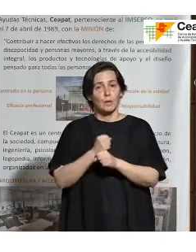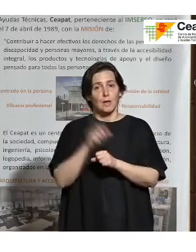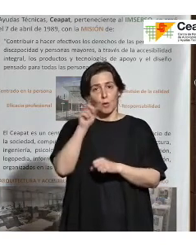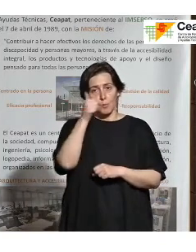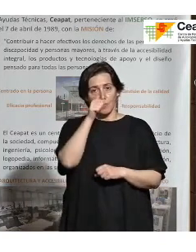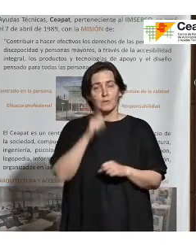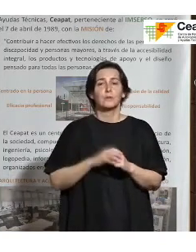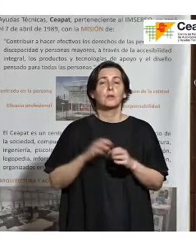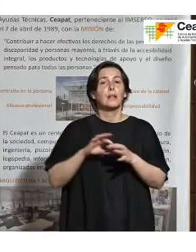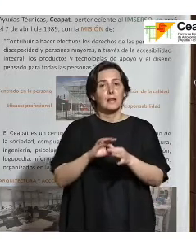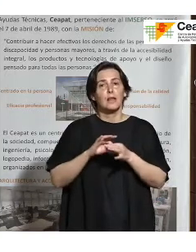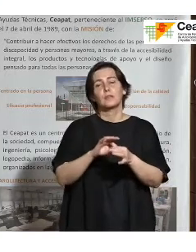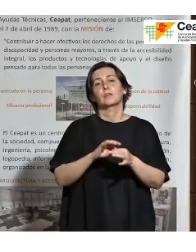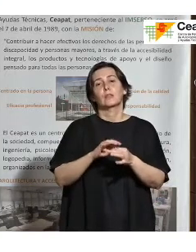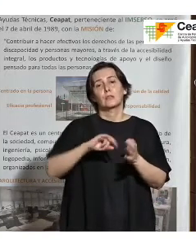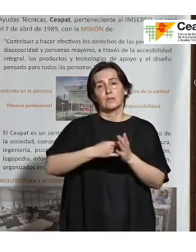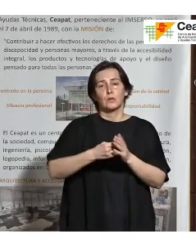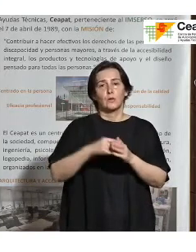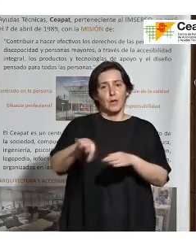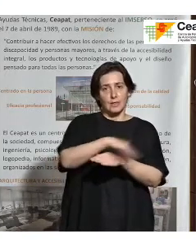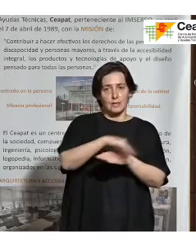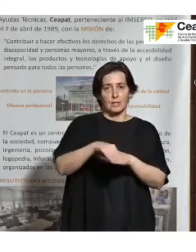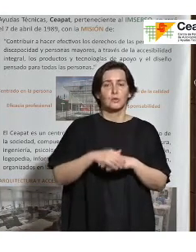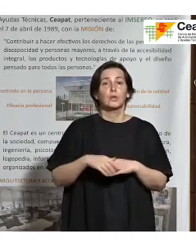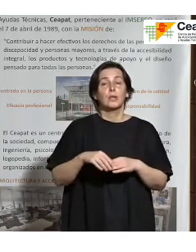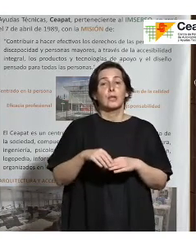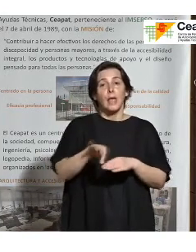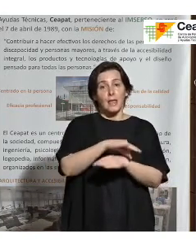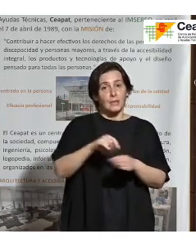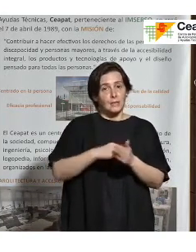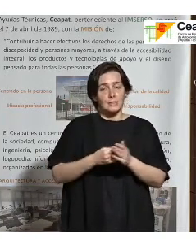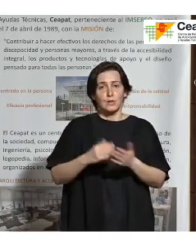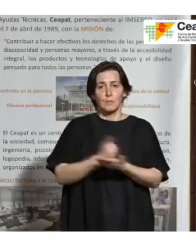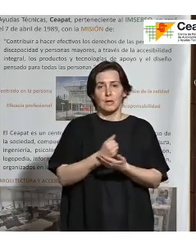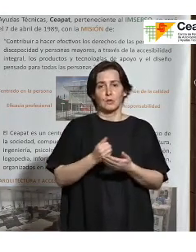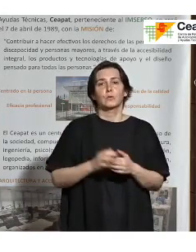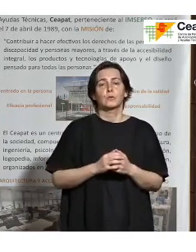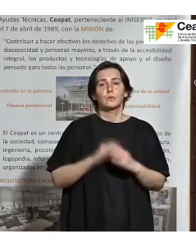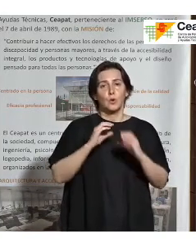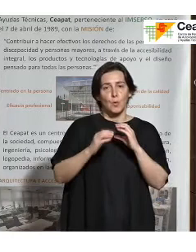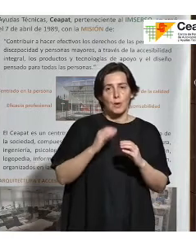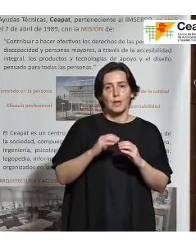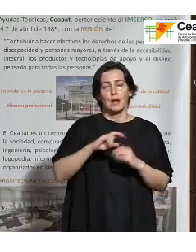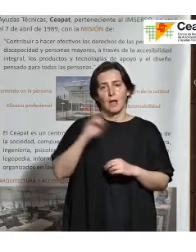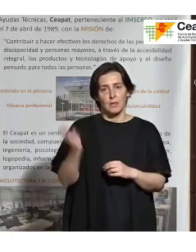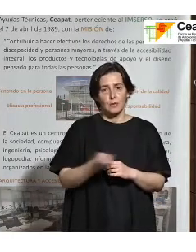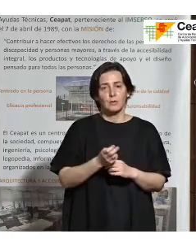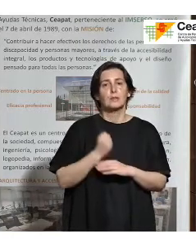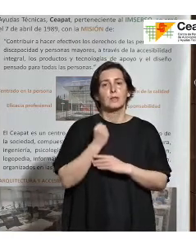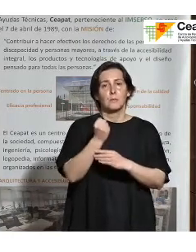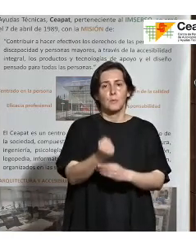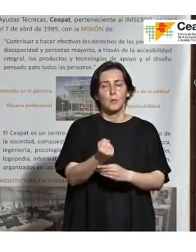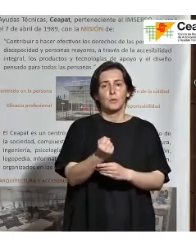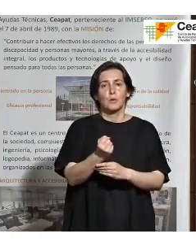metodologías de diseño centrada en el usuario, el diseño para todos en las tecnologías de la información y la comunicación, las comunicaciones y el apoyo